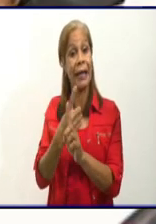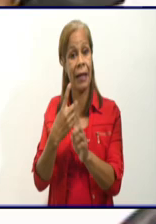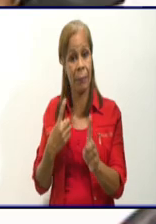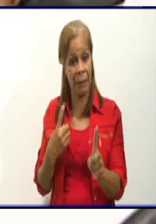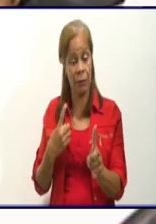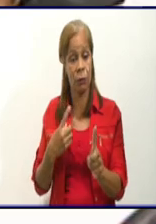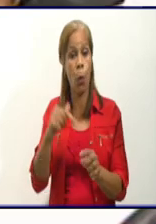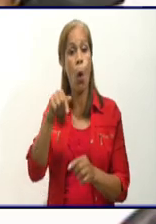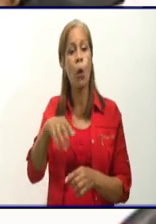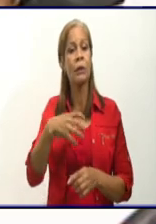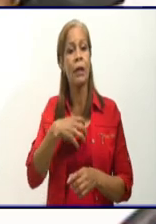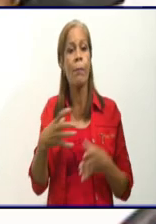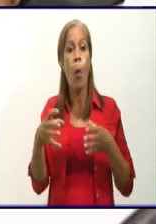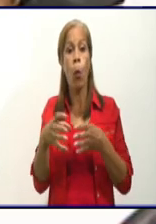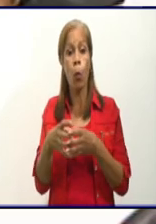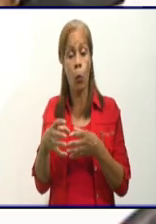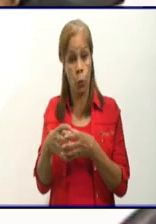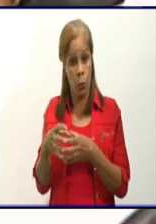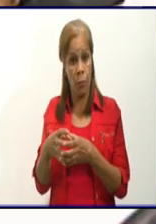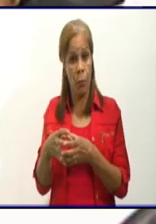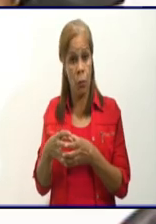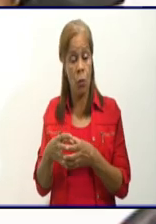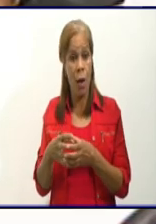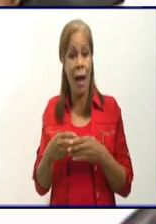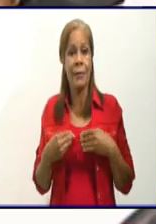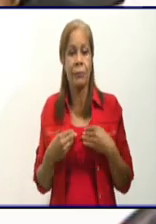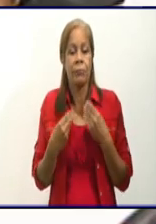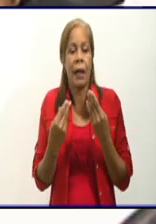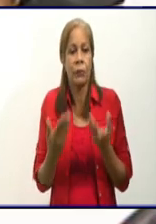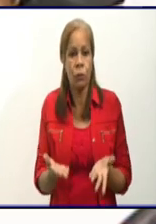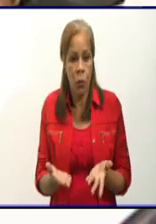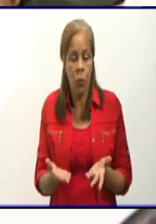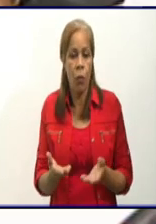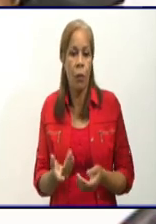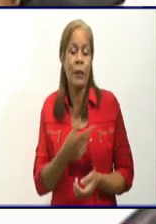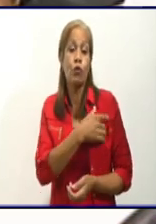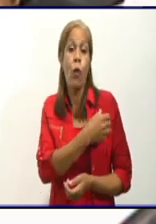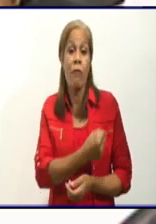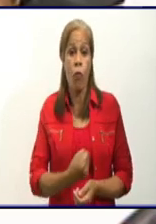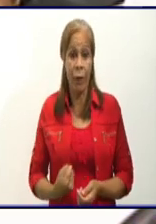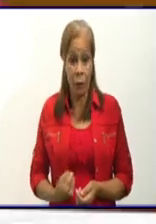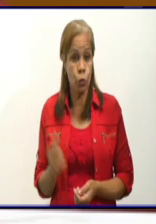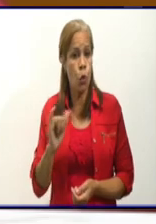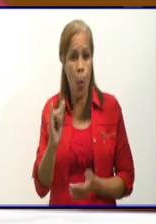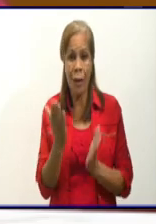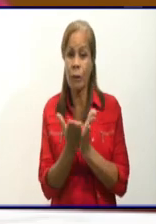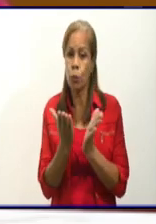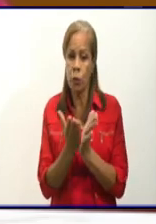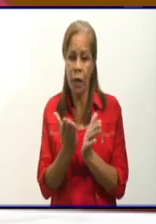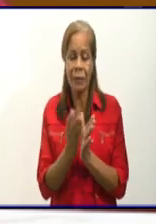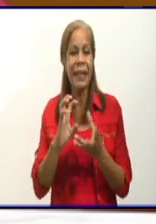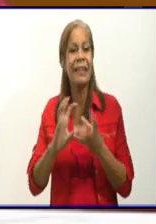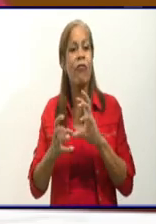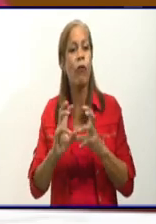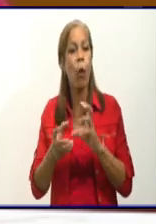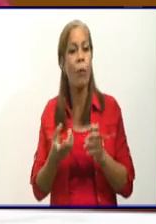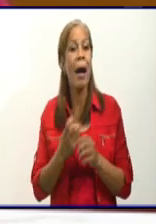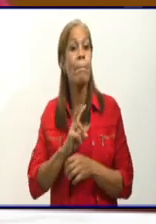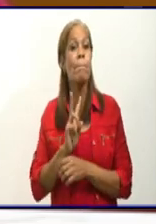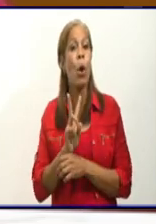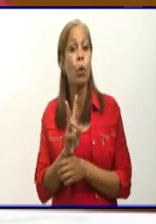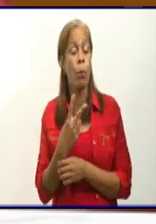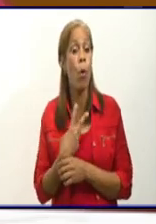trabajadores ahí apoyando, dándose esfuerzos, muchos voluntarios, estudiantes de manera voluntaria, y creo que sí, que es